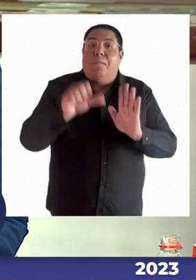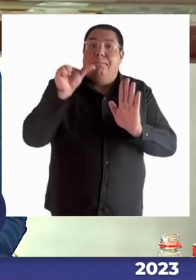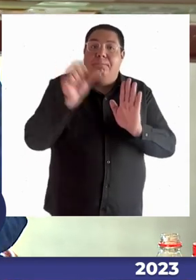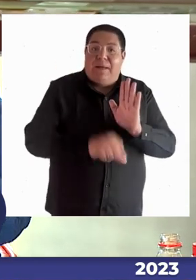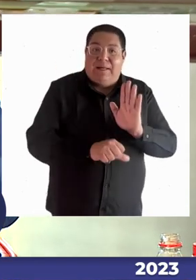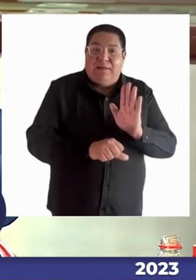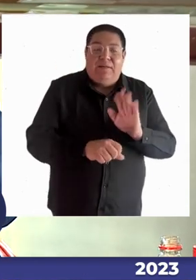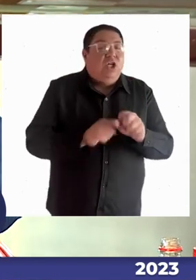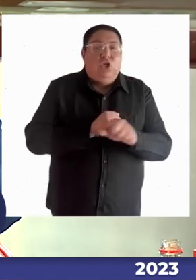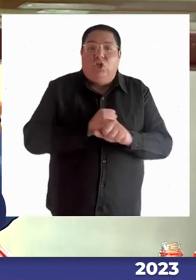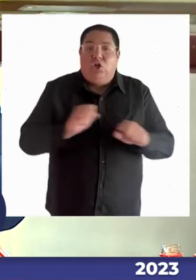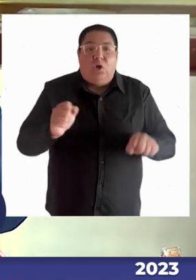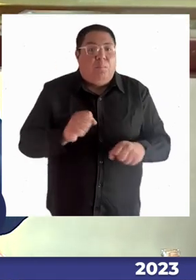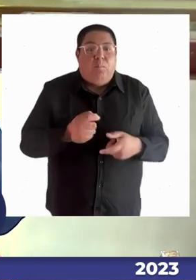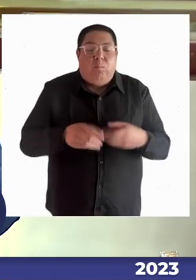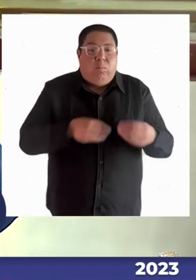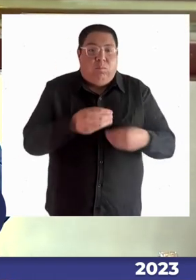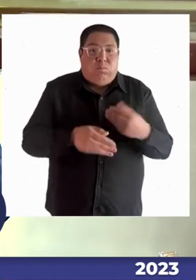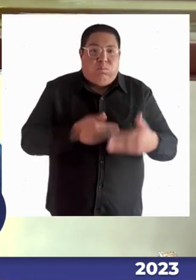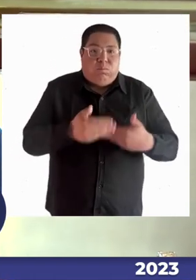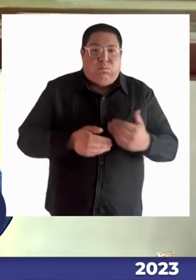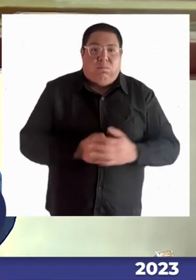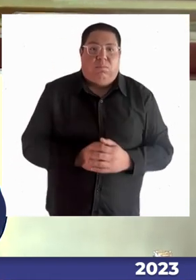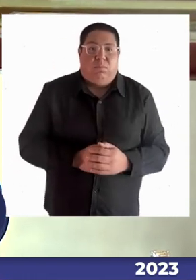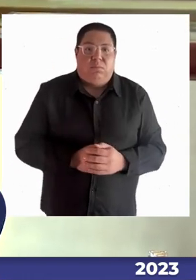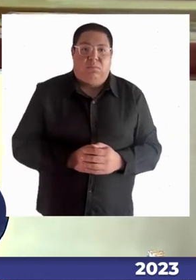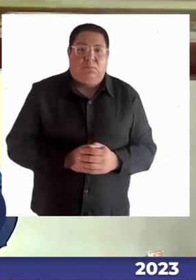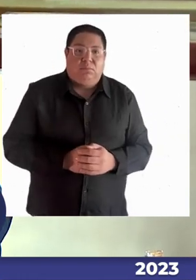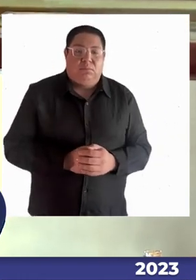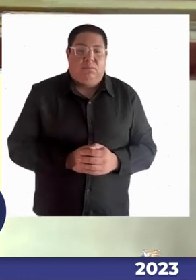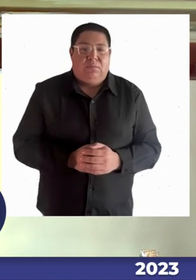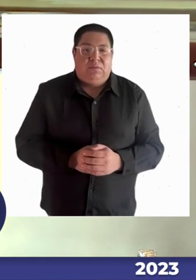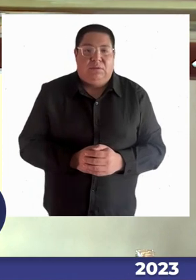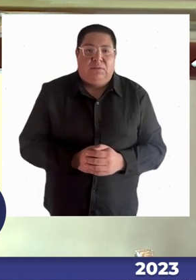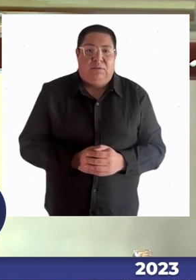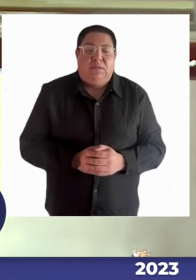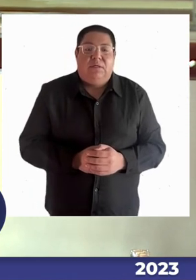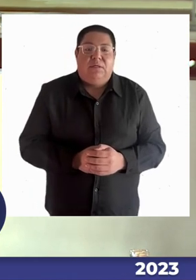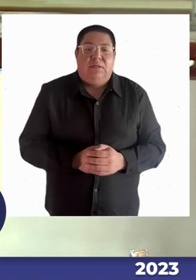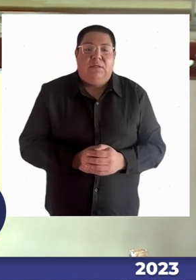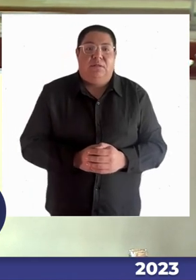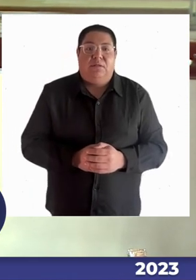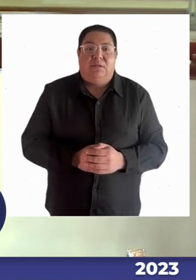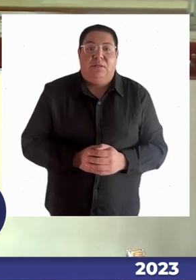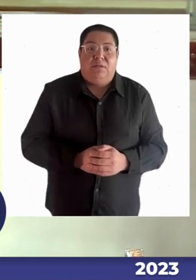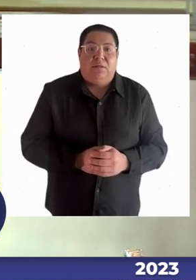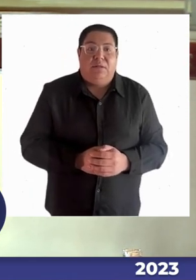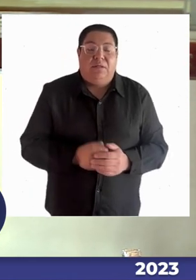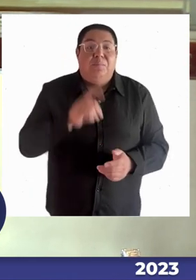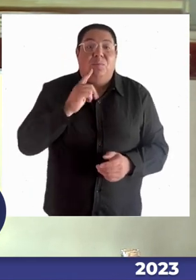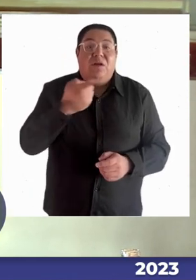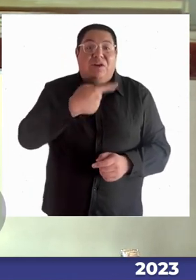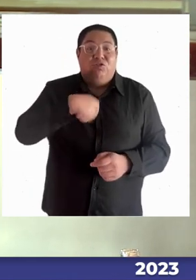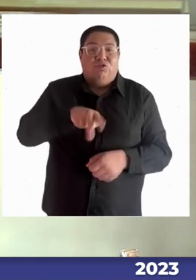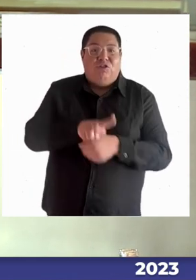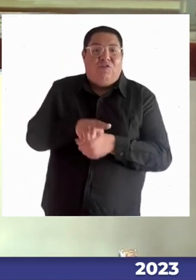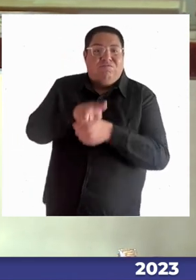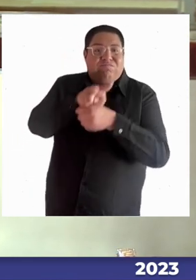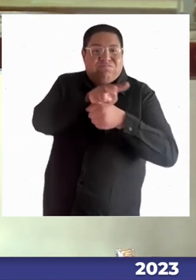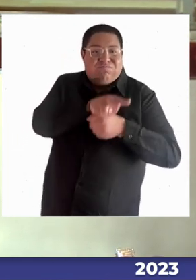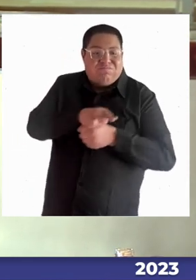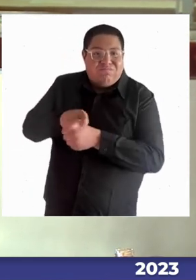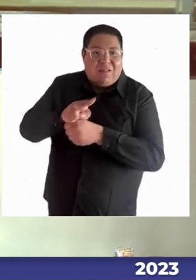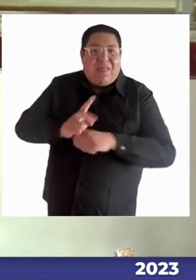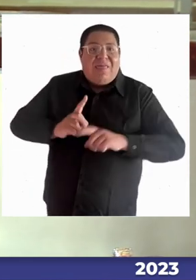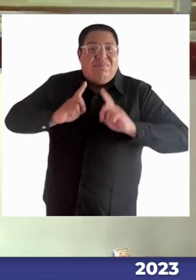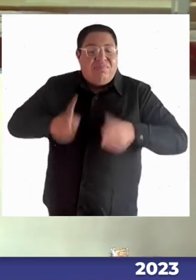suceder. Solo un ejemplo. Solo para terminar, porque recuerda que somos fiscalizadores, entonces es importante conocer lo que está